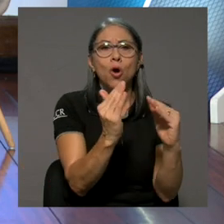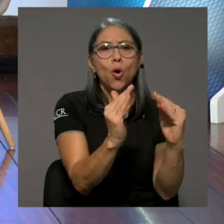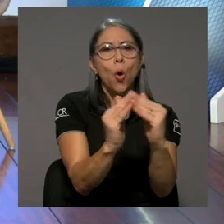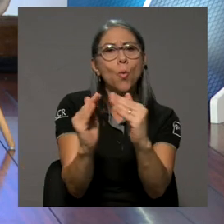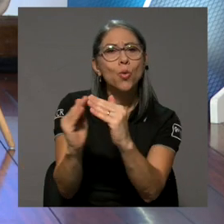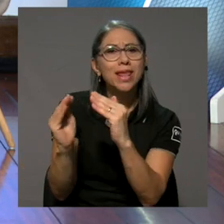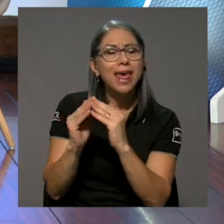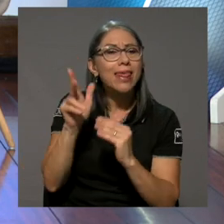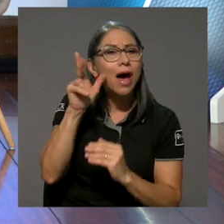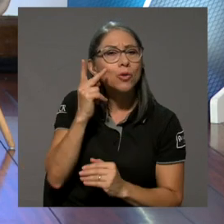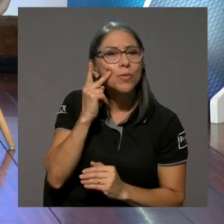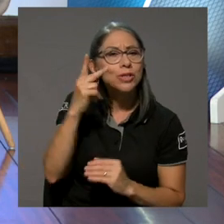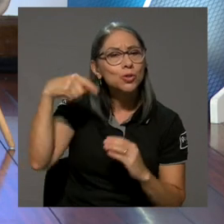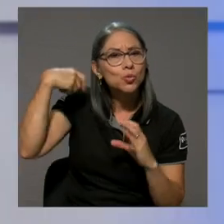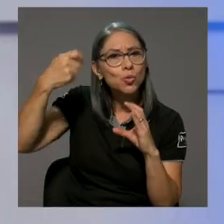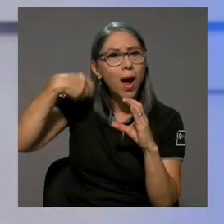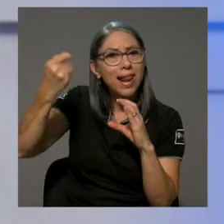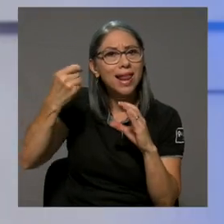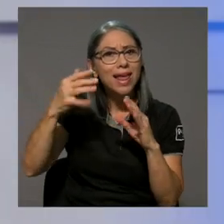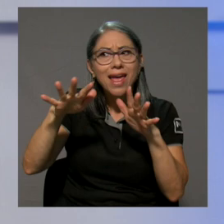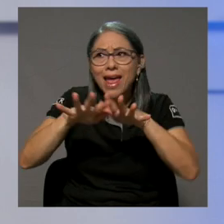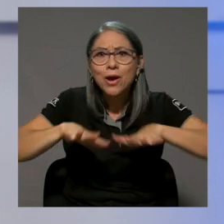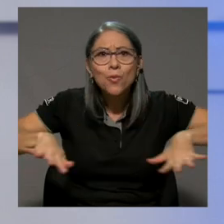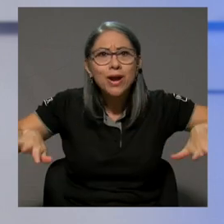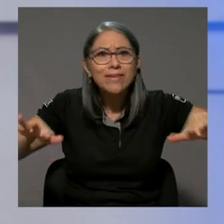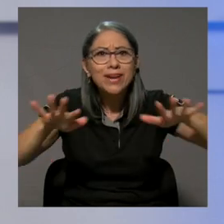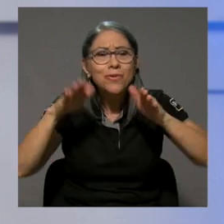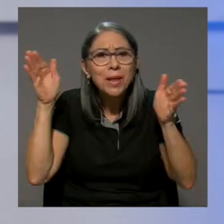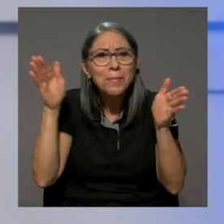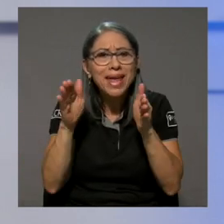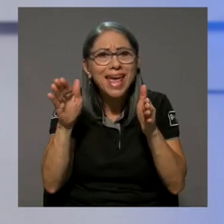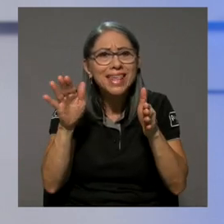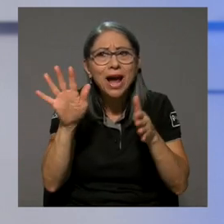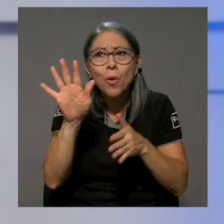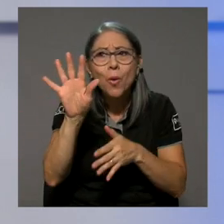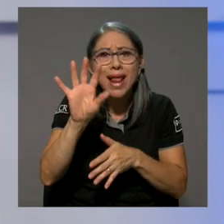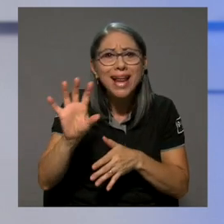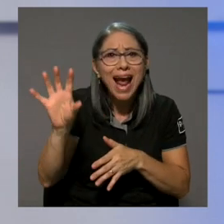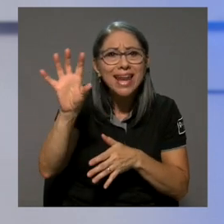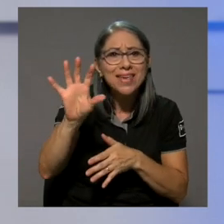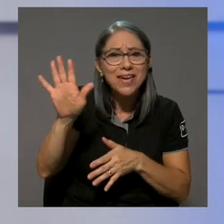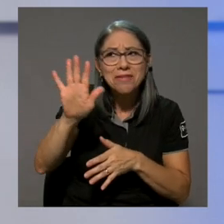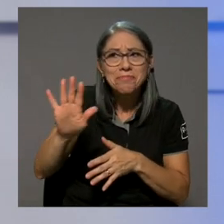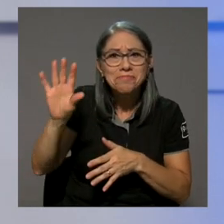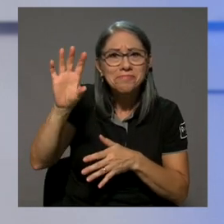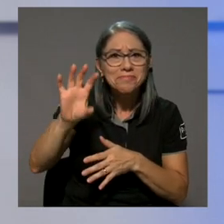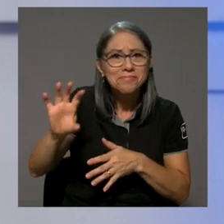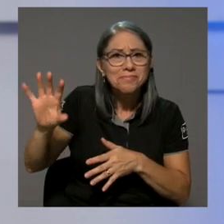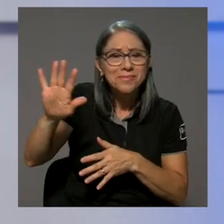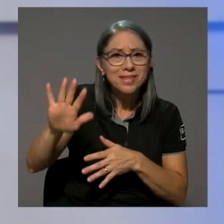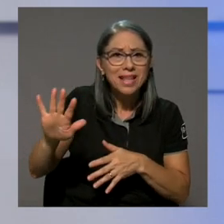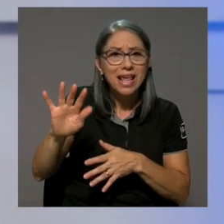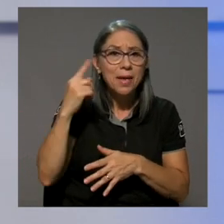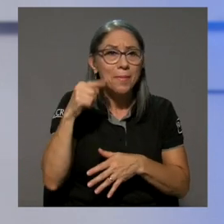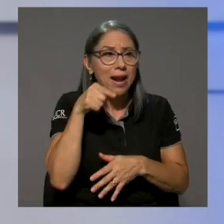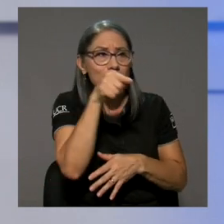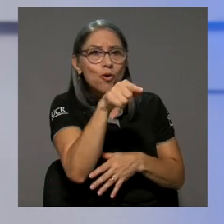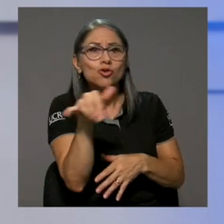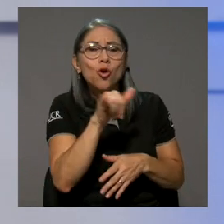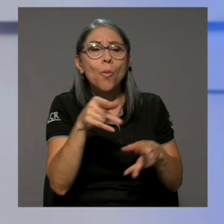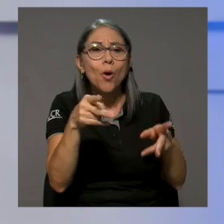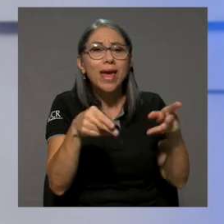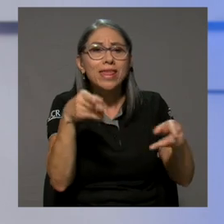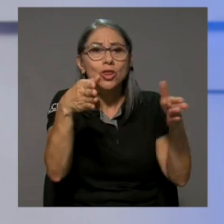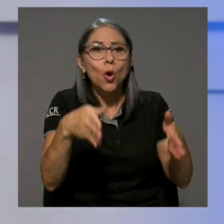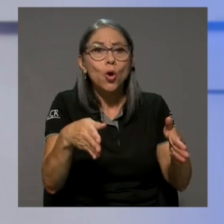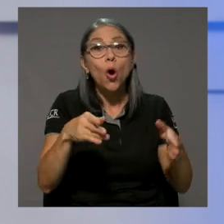comunidad audiovisual, sobre todo en una región tan pequeña como el Caribe? Y sobre todo para vos venir, digamos,